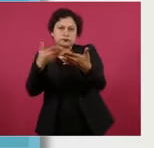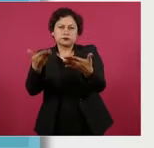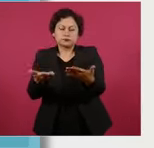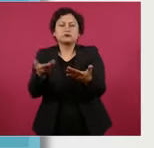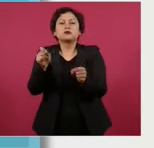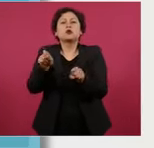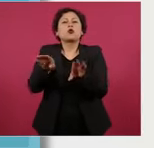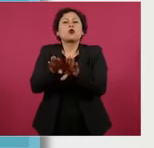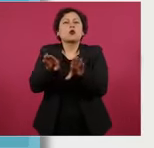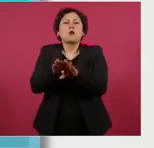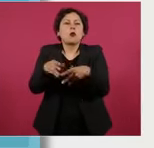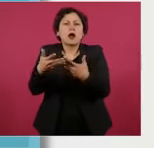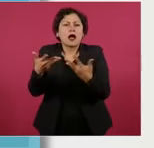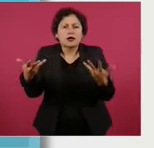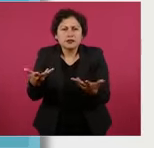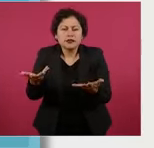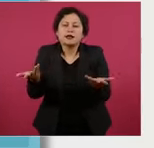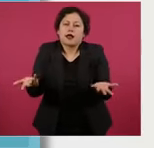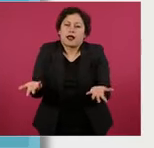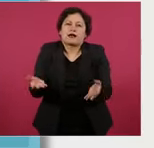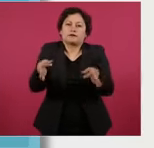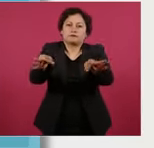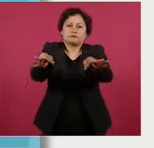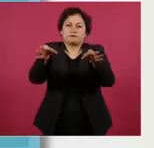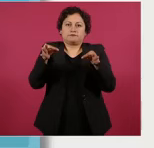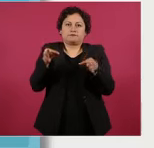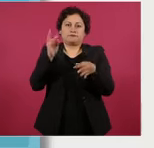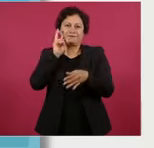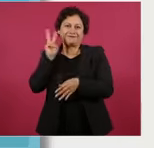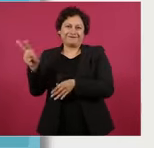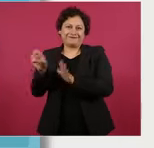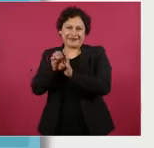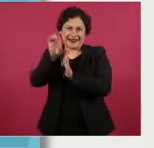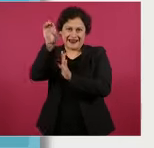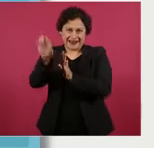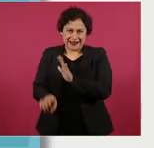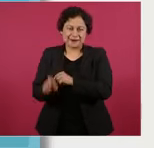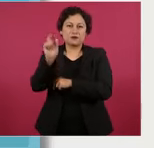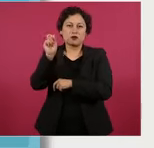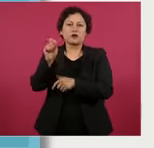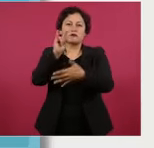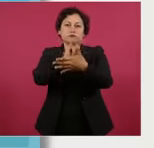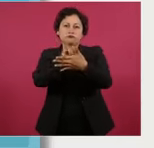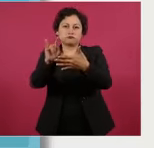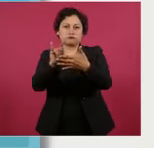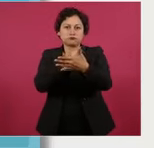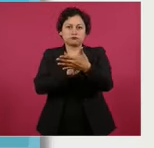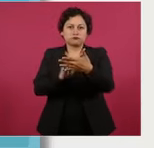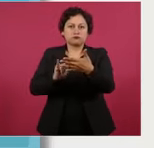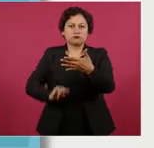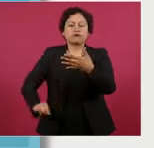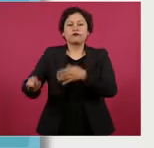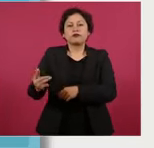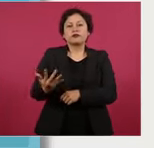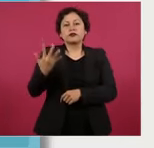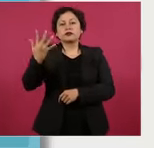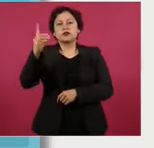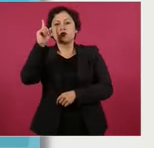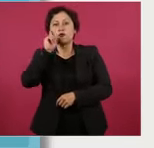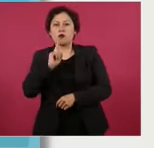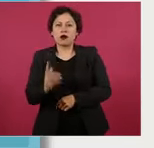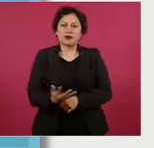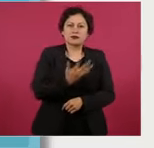que se haga? Bueno, vamos a recibir una boleta, este es un ejemplo, y vamos a votar por cinco mujeres y cinco